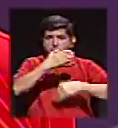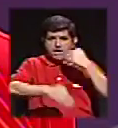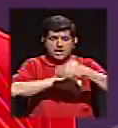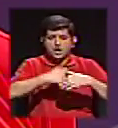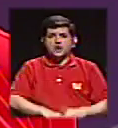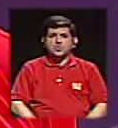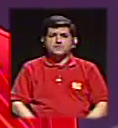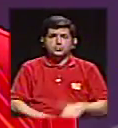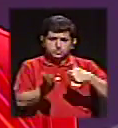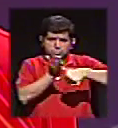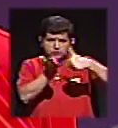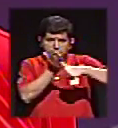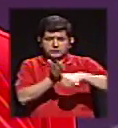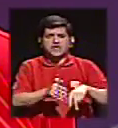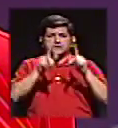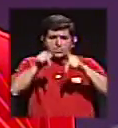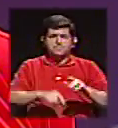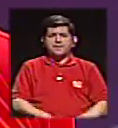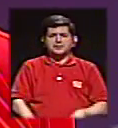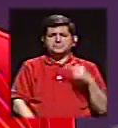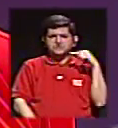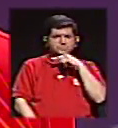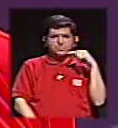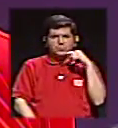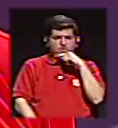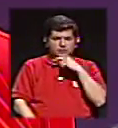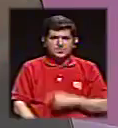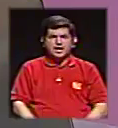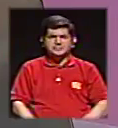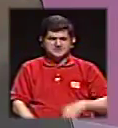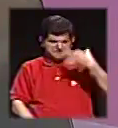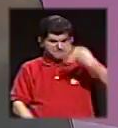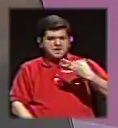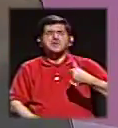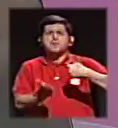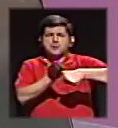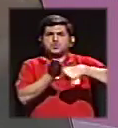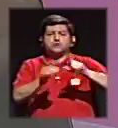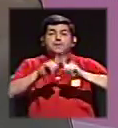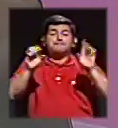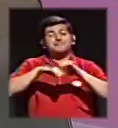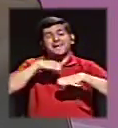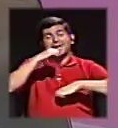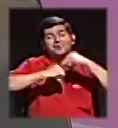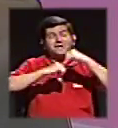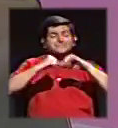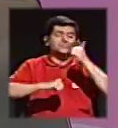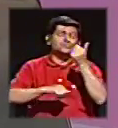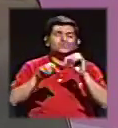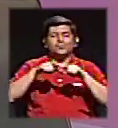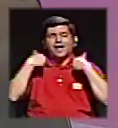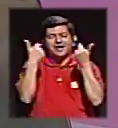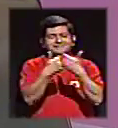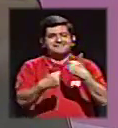el mariachi o el hueso colorado salió y votó, pero la estructura era del otro grupo.